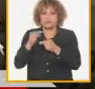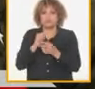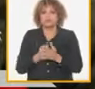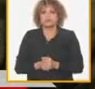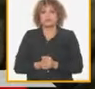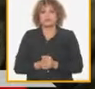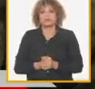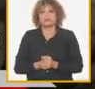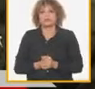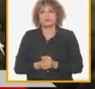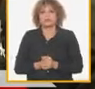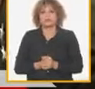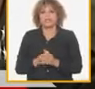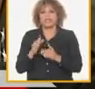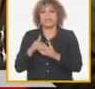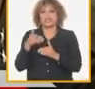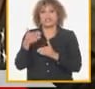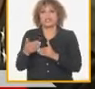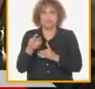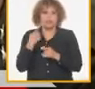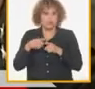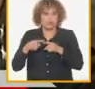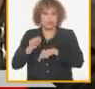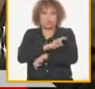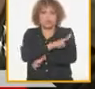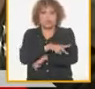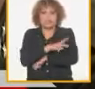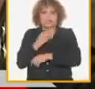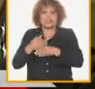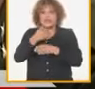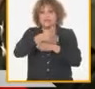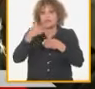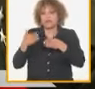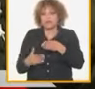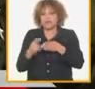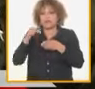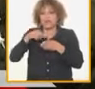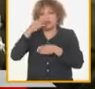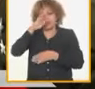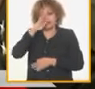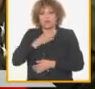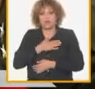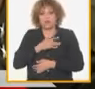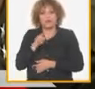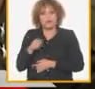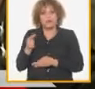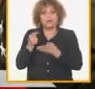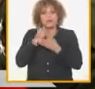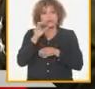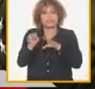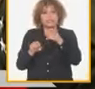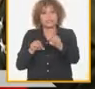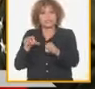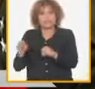la frontera y la profundidad lo que ha permitido aumentar los niveles de detección